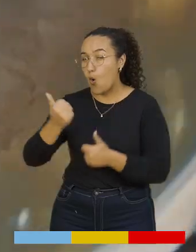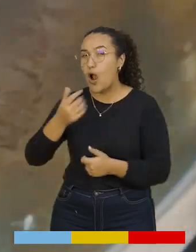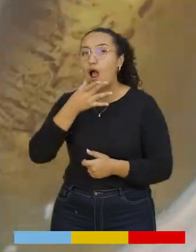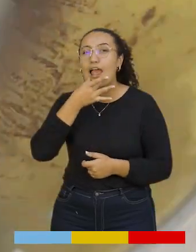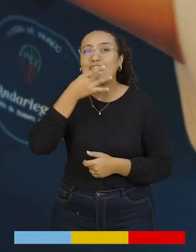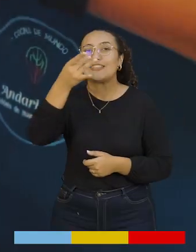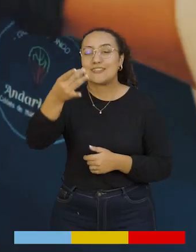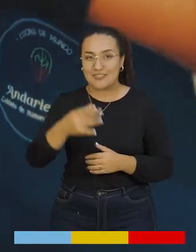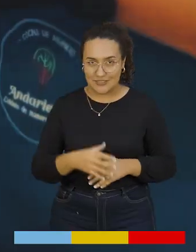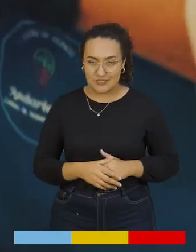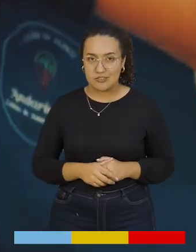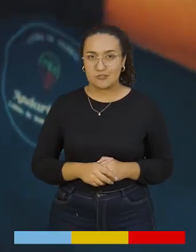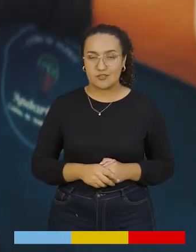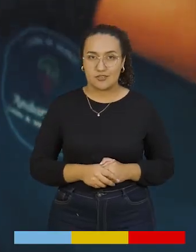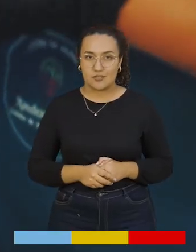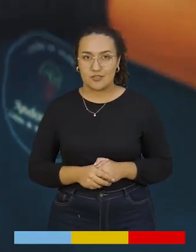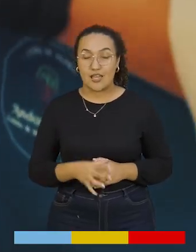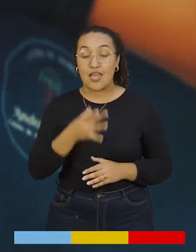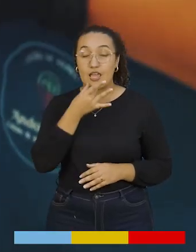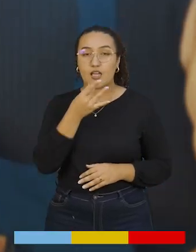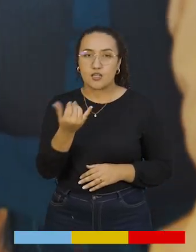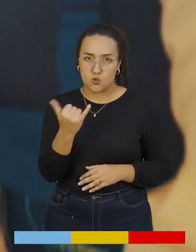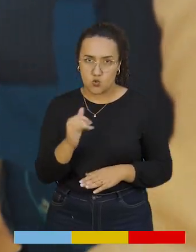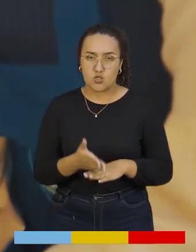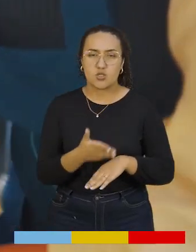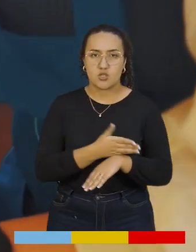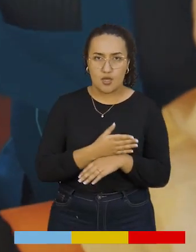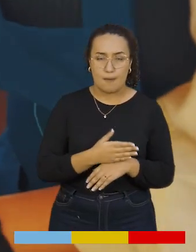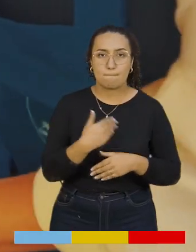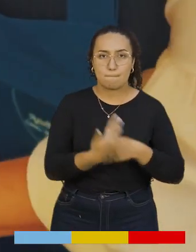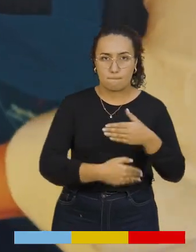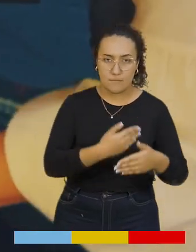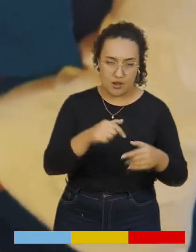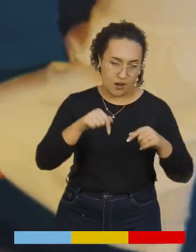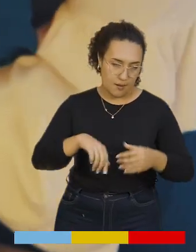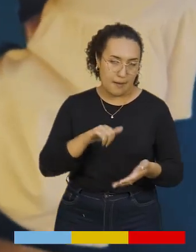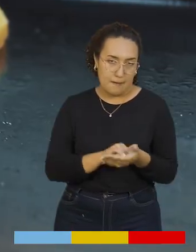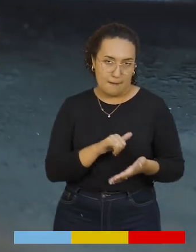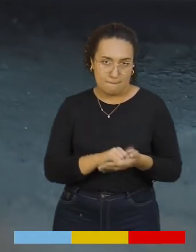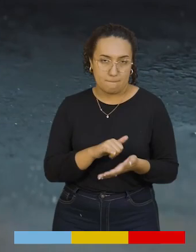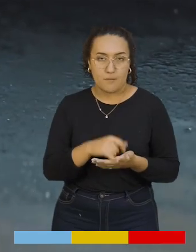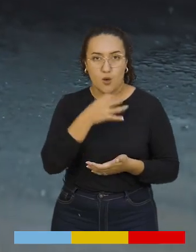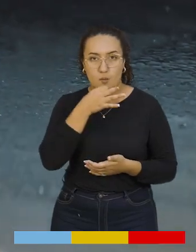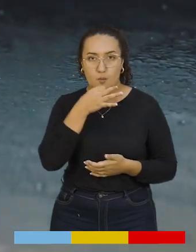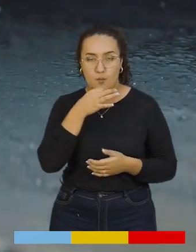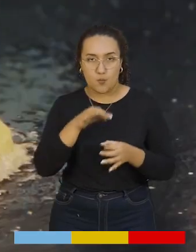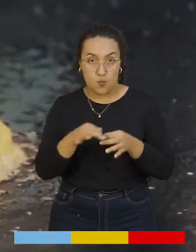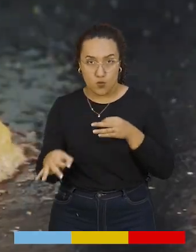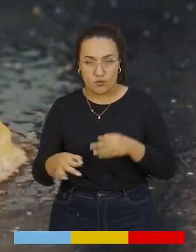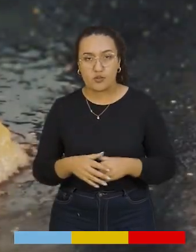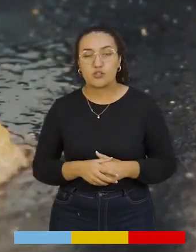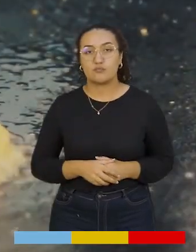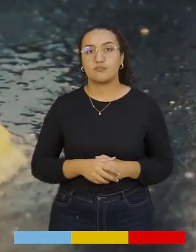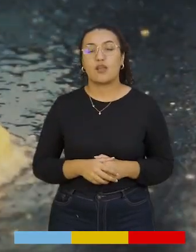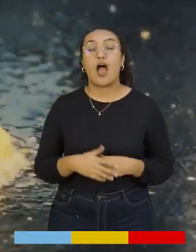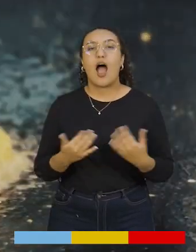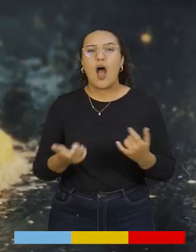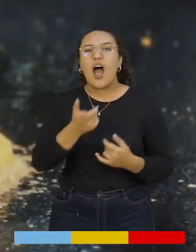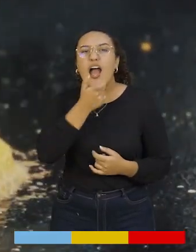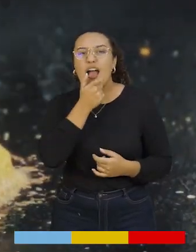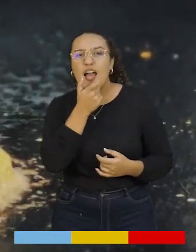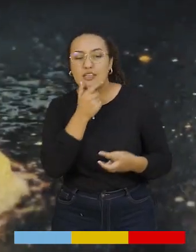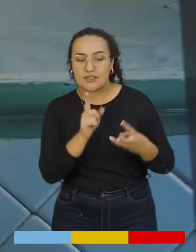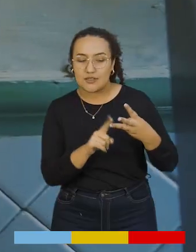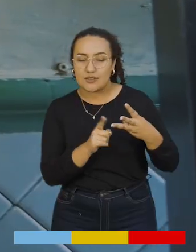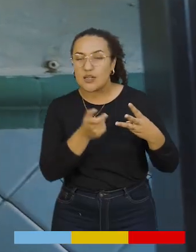ser el queso, que es un queso procesado acá en las regiones. Ahora vamos con la